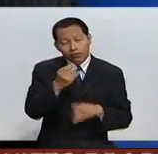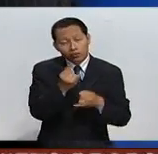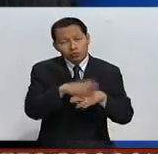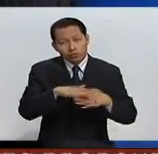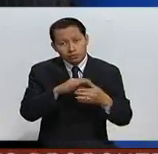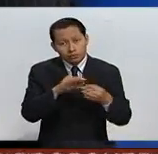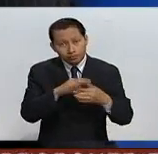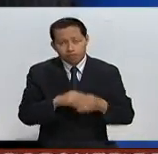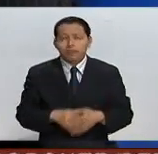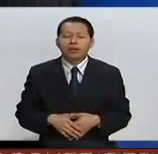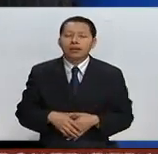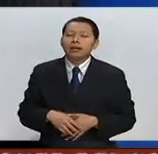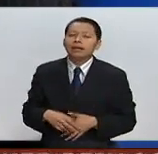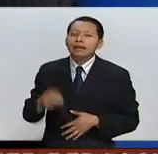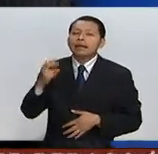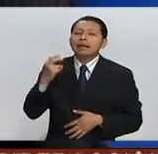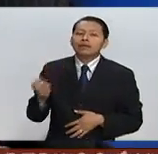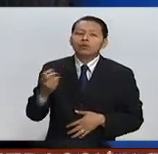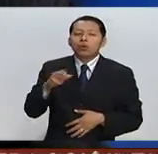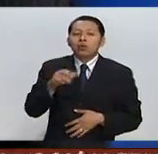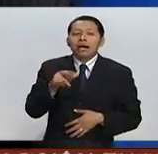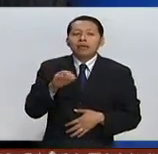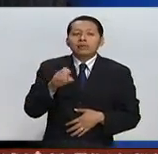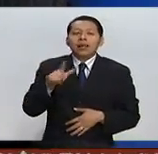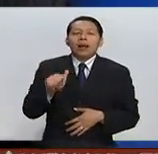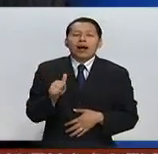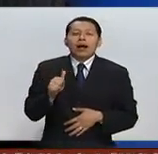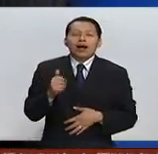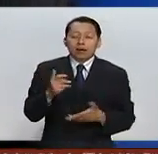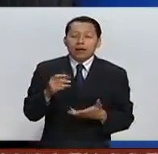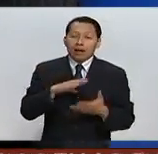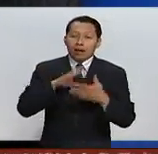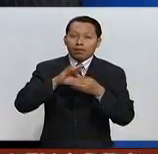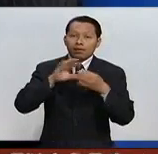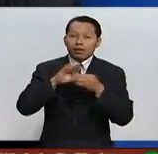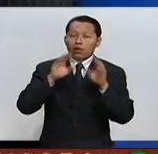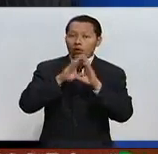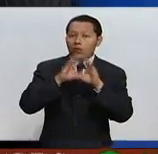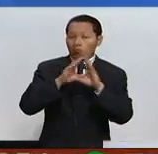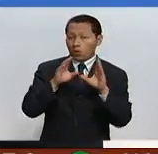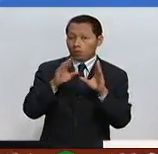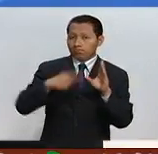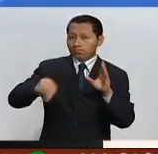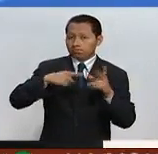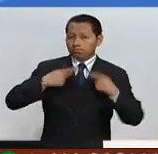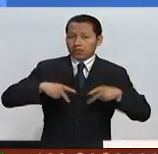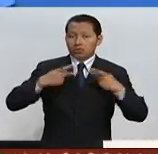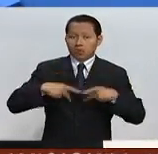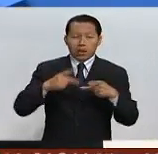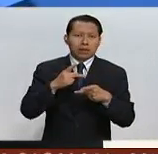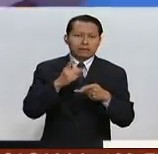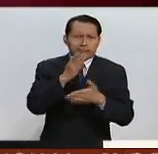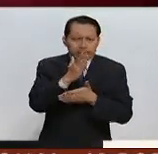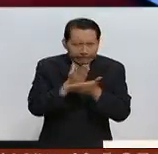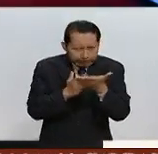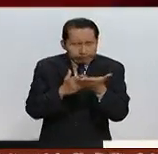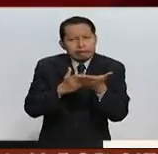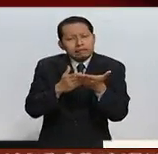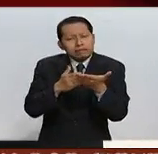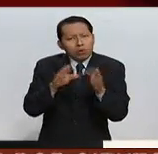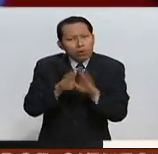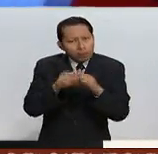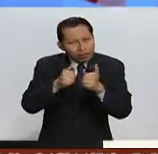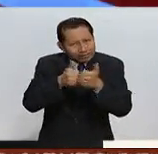hasta ahora. Así es, Marcela. Además de que se habla ya de una sociedad muy dividida, algo que mencionaste en distintos